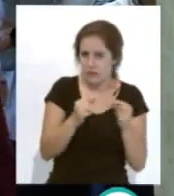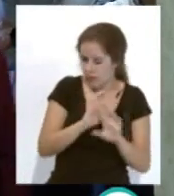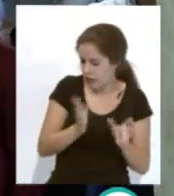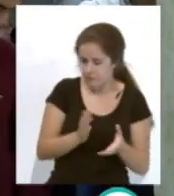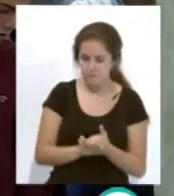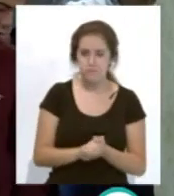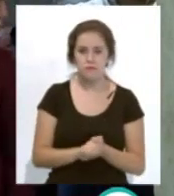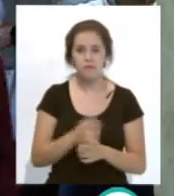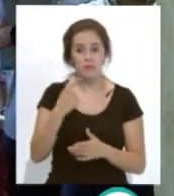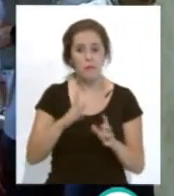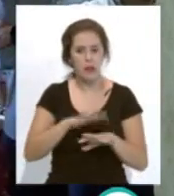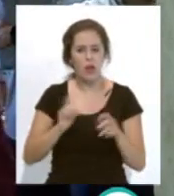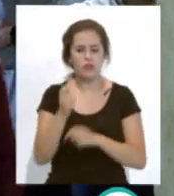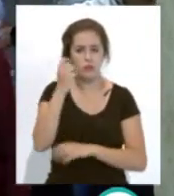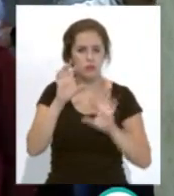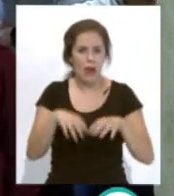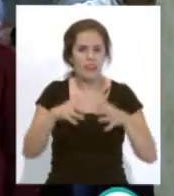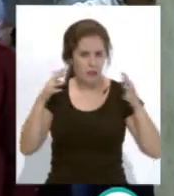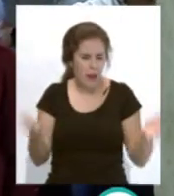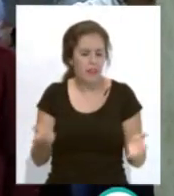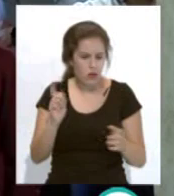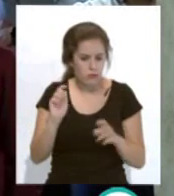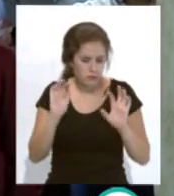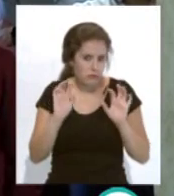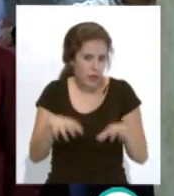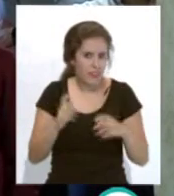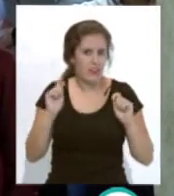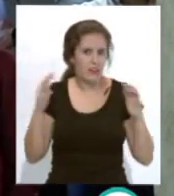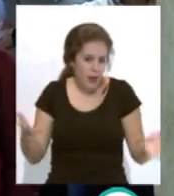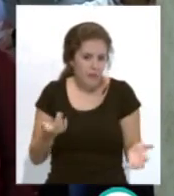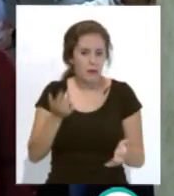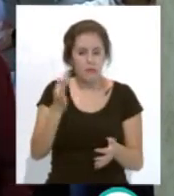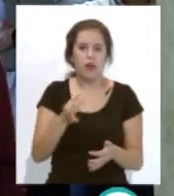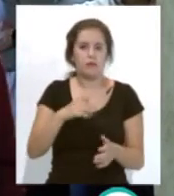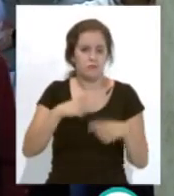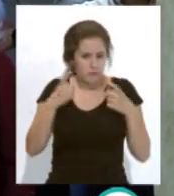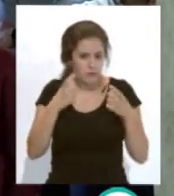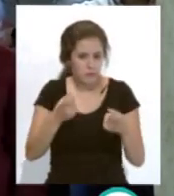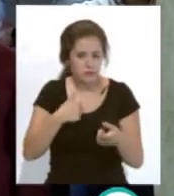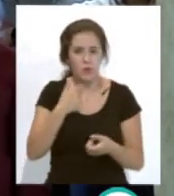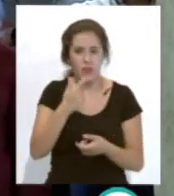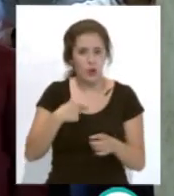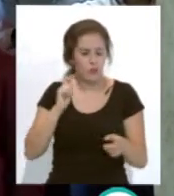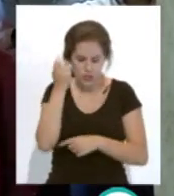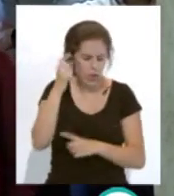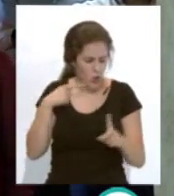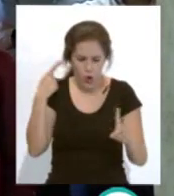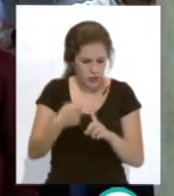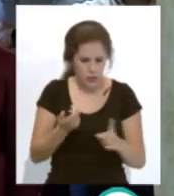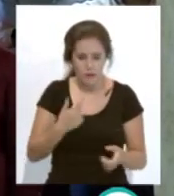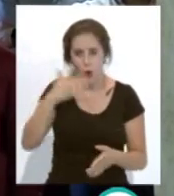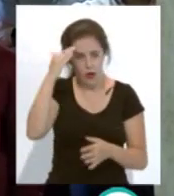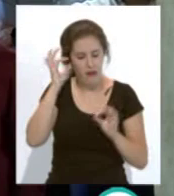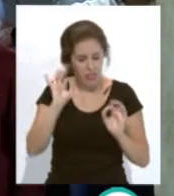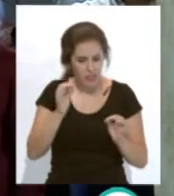de conseguir un Cádiz grande, que es lo que estamos consiguiendo, un Cádiz grande, un Cádiz que, insisto, conseguirá al final el objetivo, con cabeza,